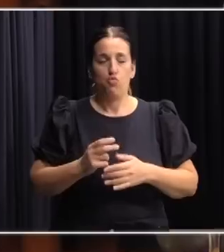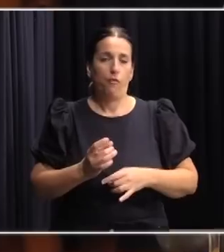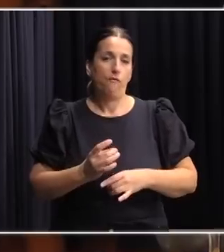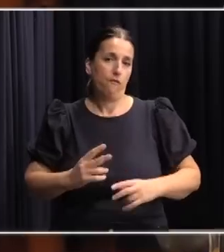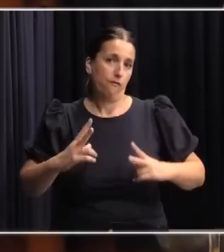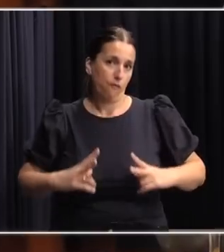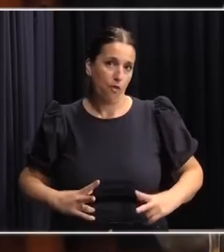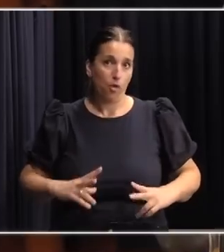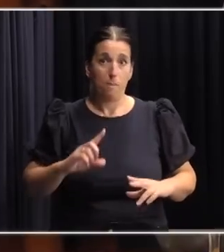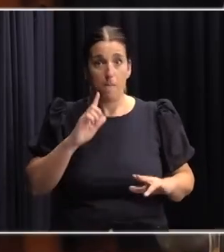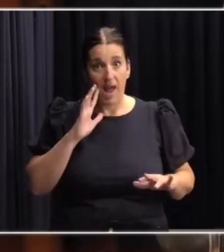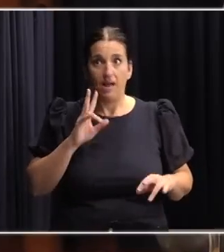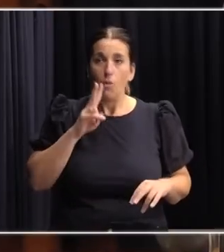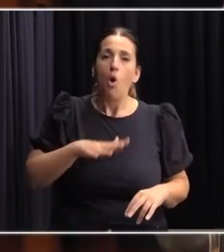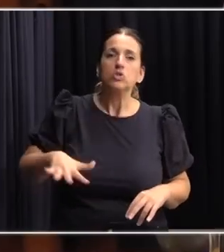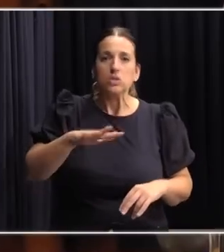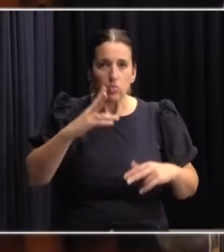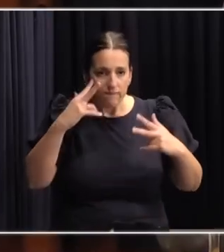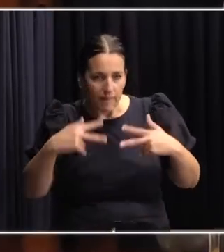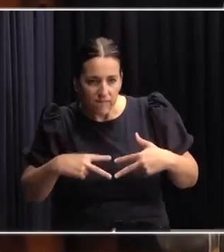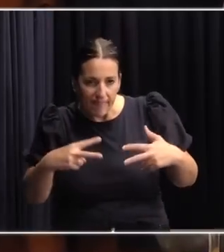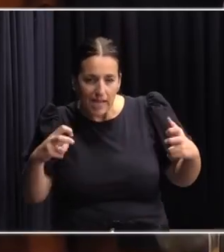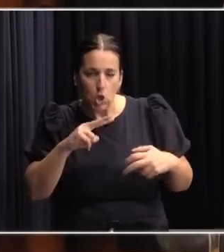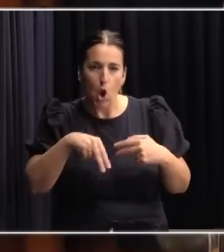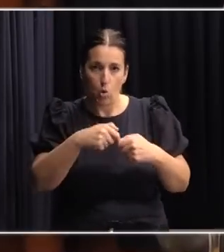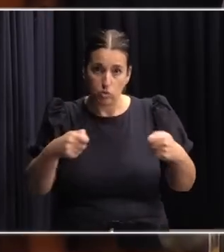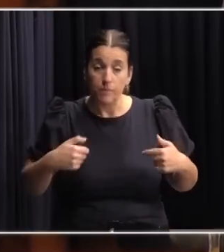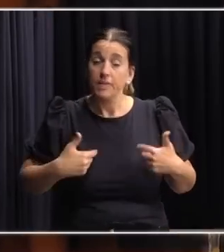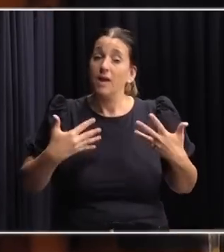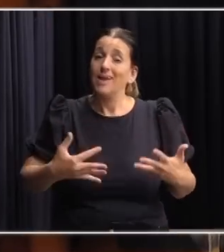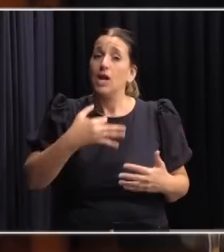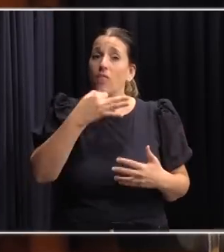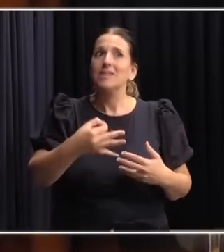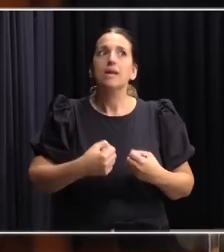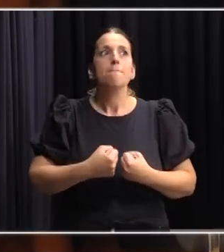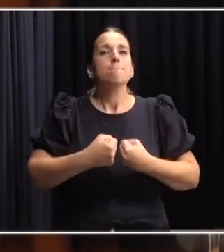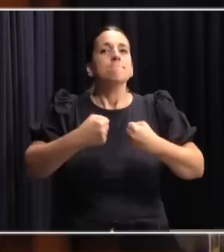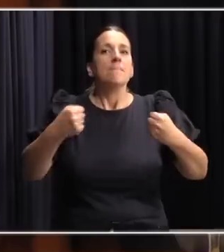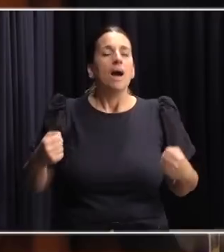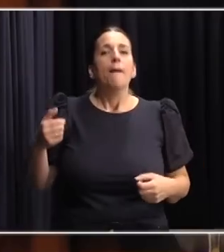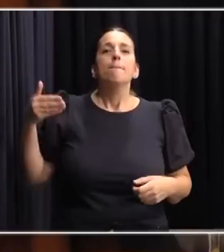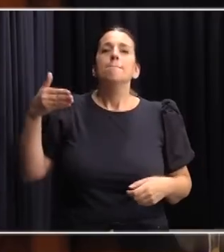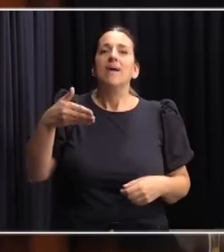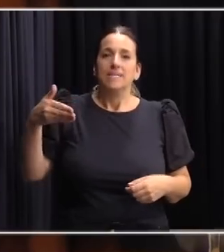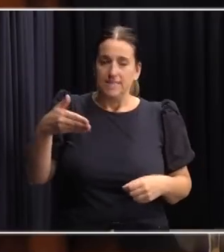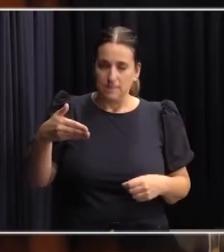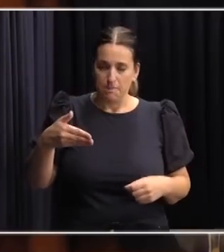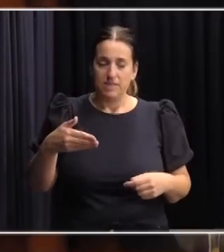diagnóstico, y quiero hacer hincapié en la amplísima participación